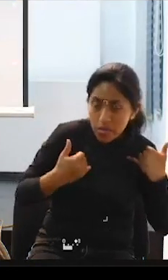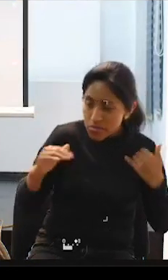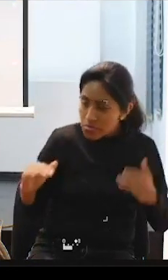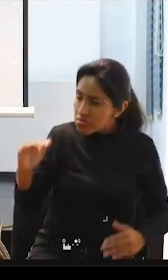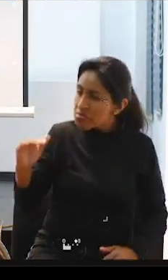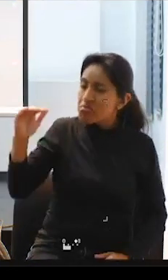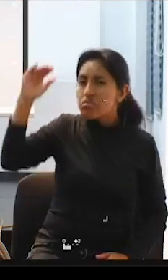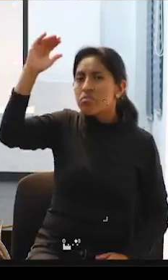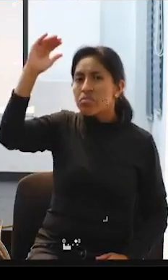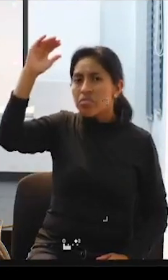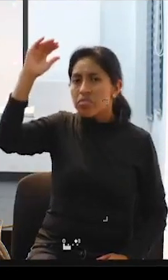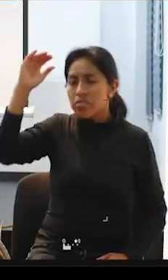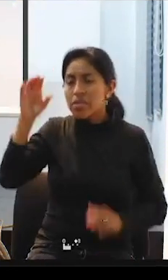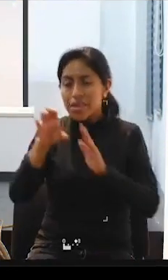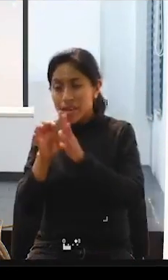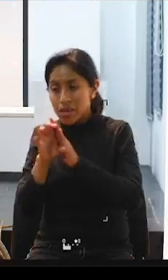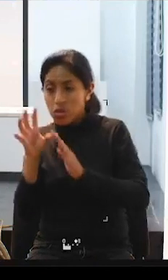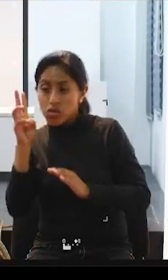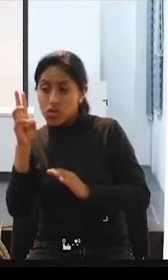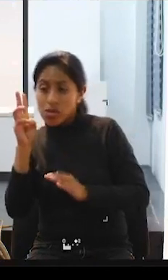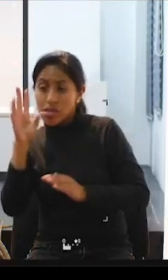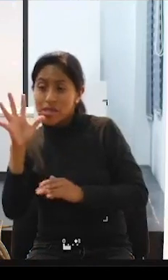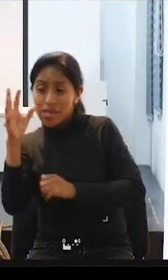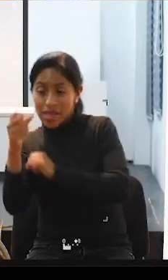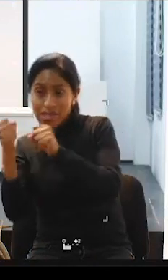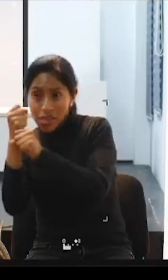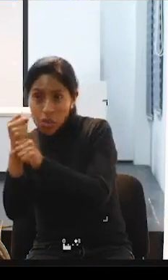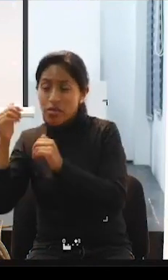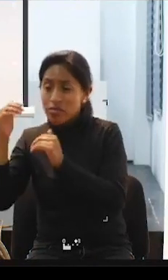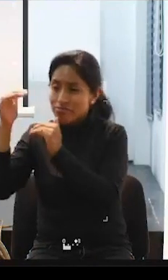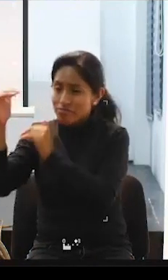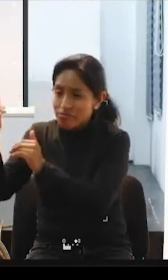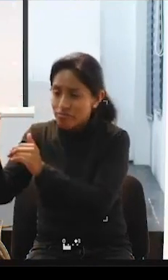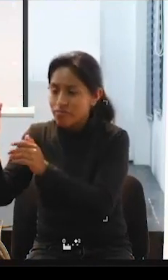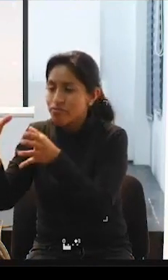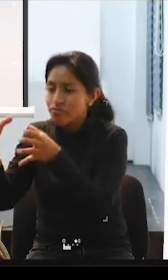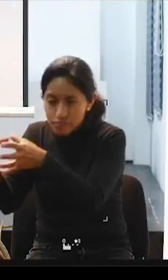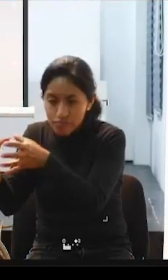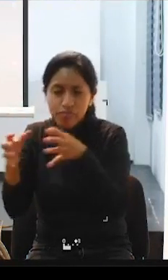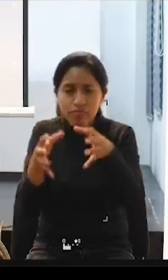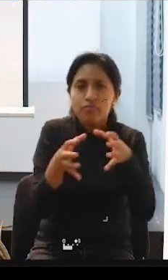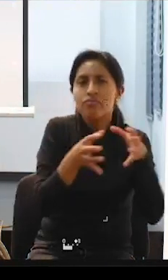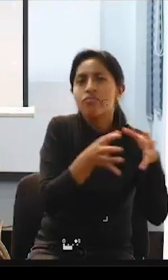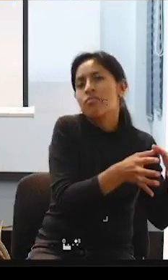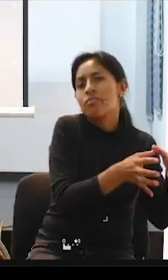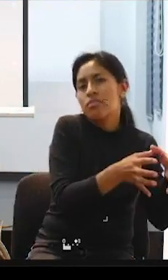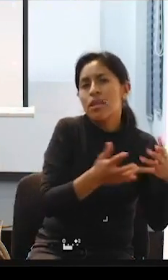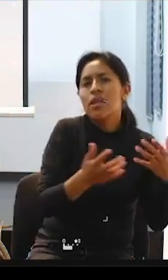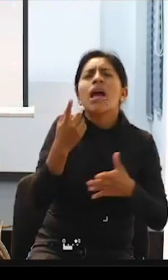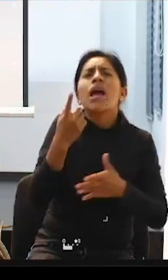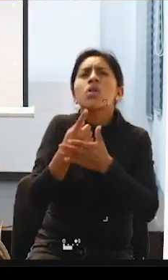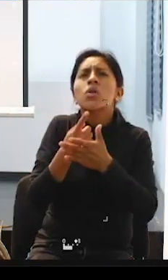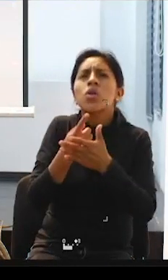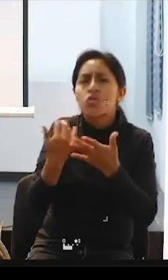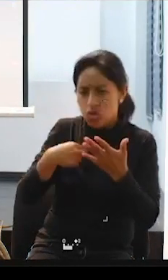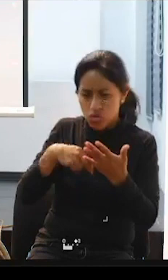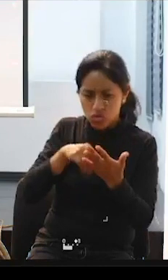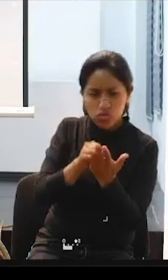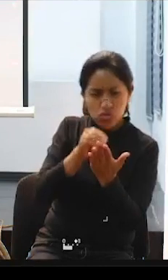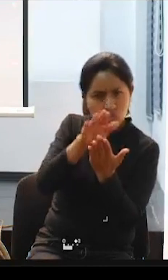de 65 años, pues la OBI interpusimos la demanda y conseguimos que este